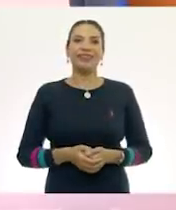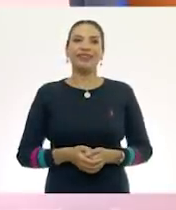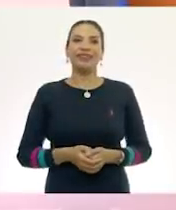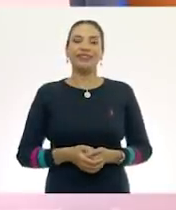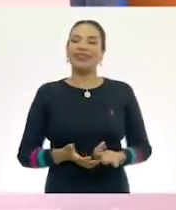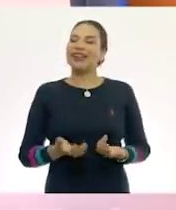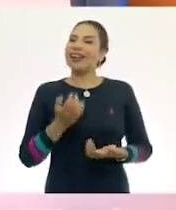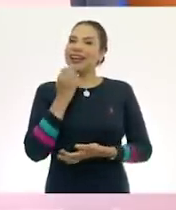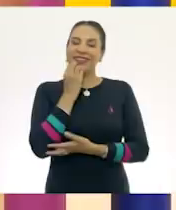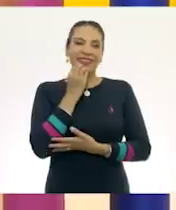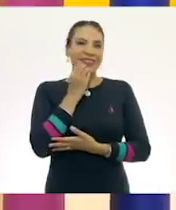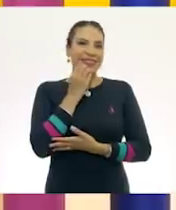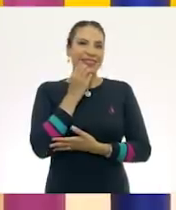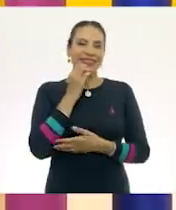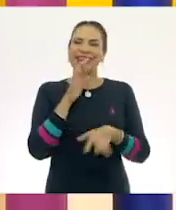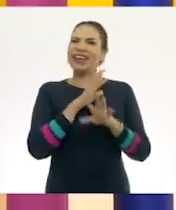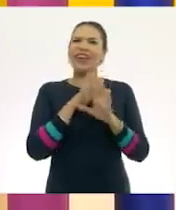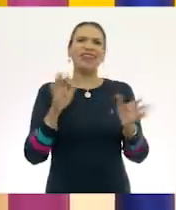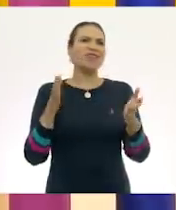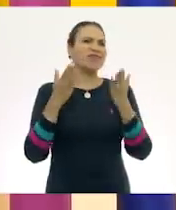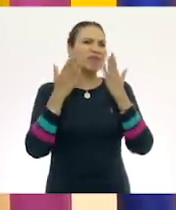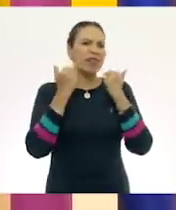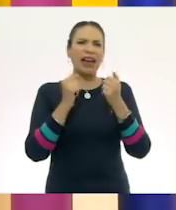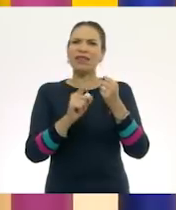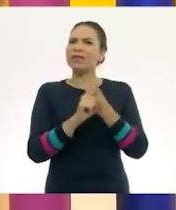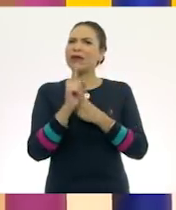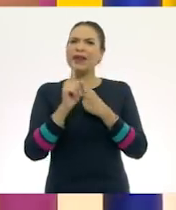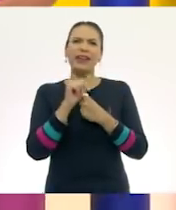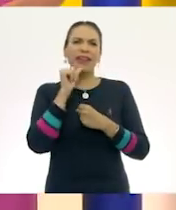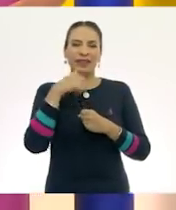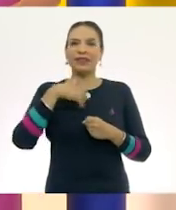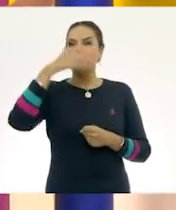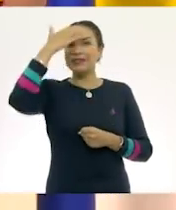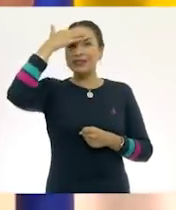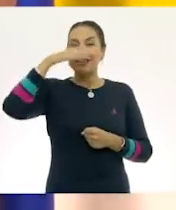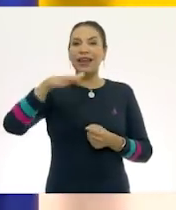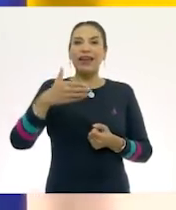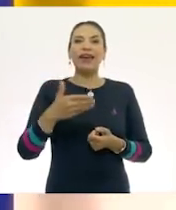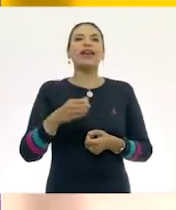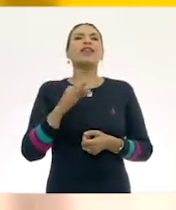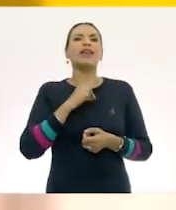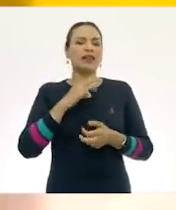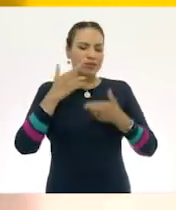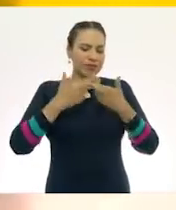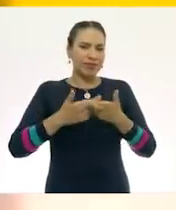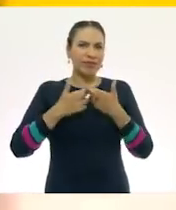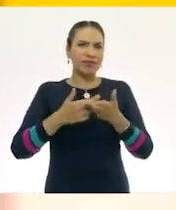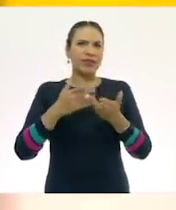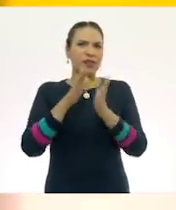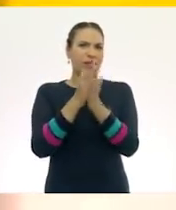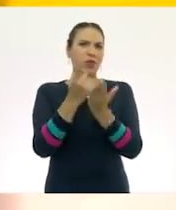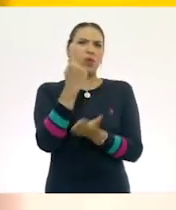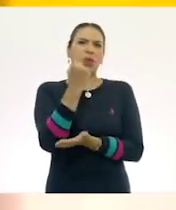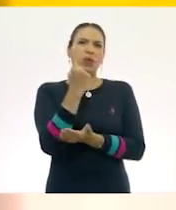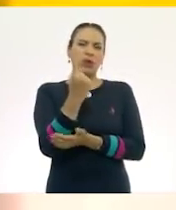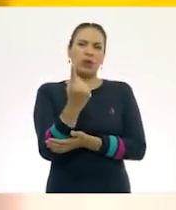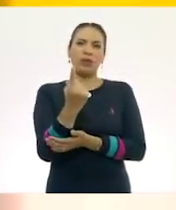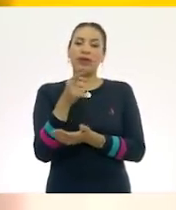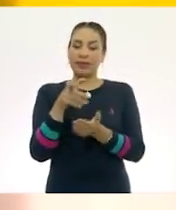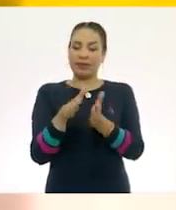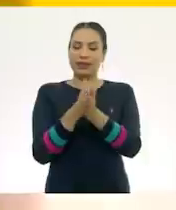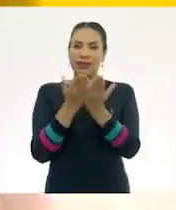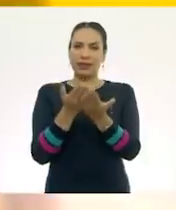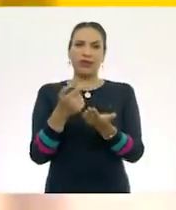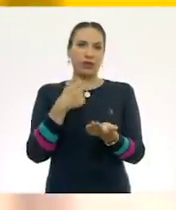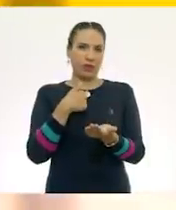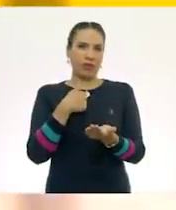Ay, ya, no tengo ningún problema. Ya sé que me va a sobrar hasta un libro. Y yo creo que ese libro